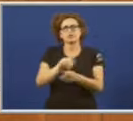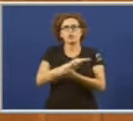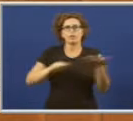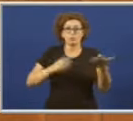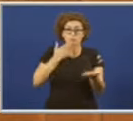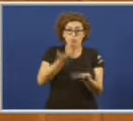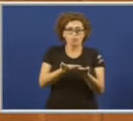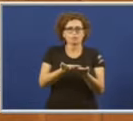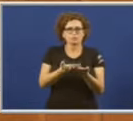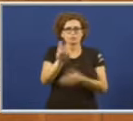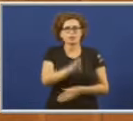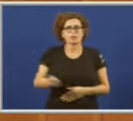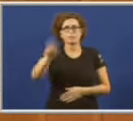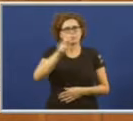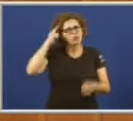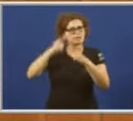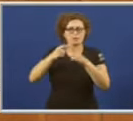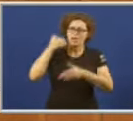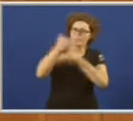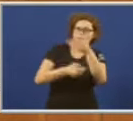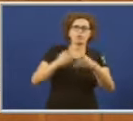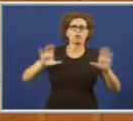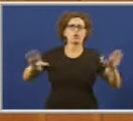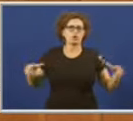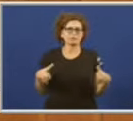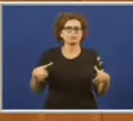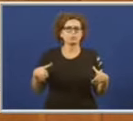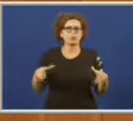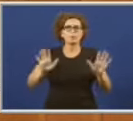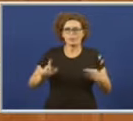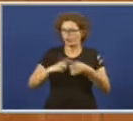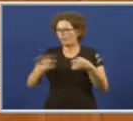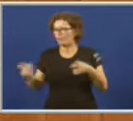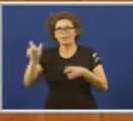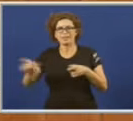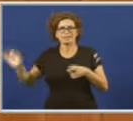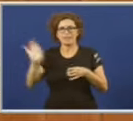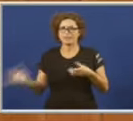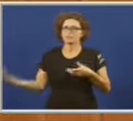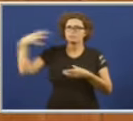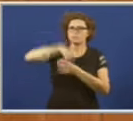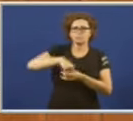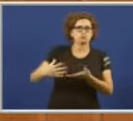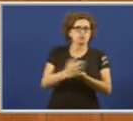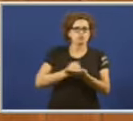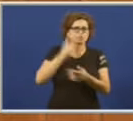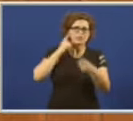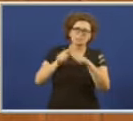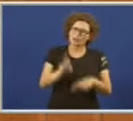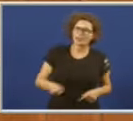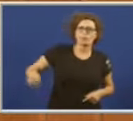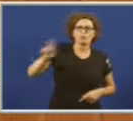Propostas insistimos para avanzar colectivamente sen deixar ninguén atrás, máis sobre todo para recuperar